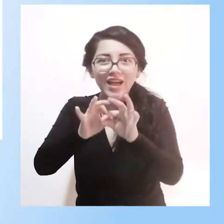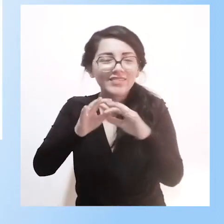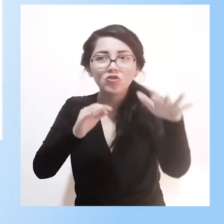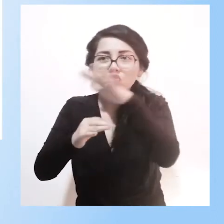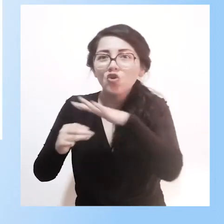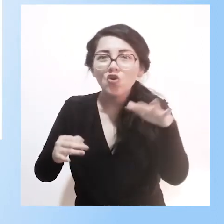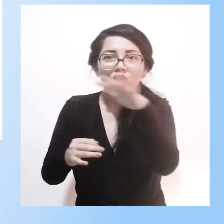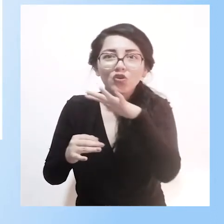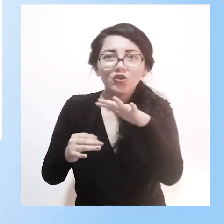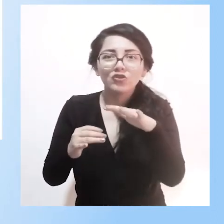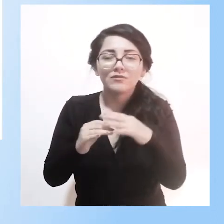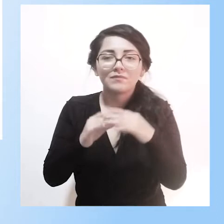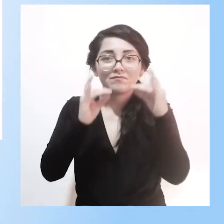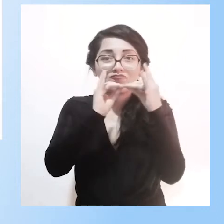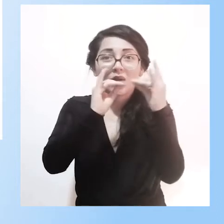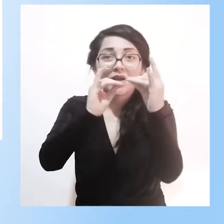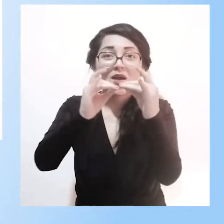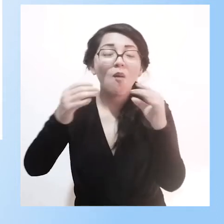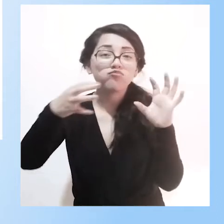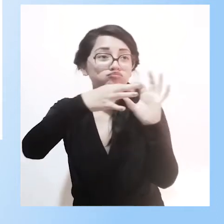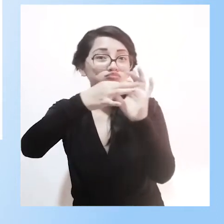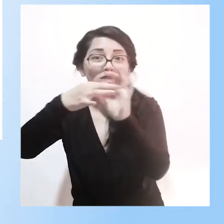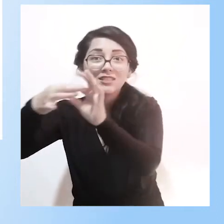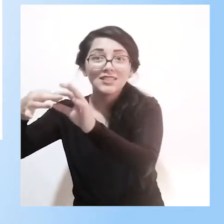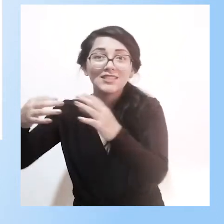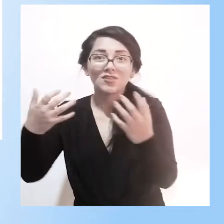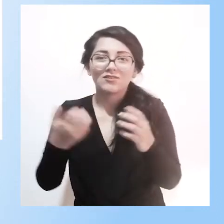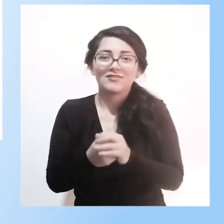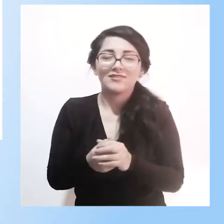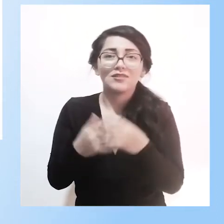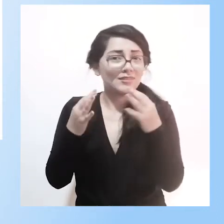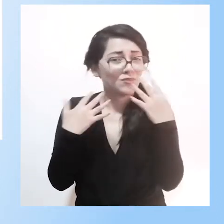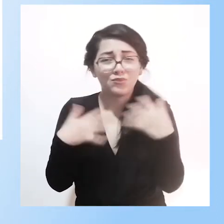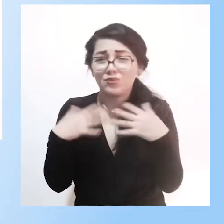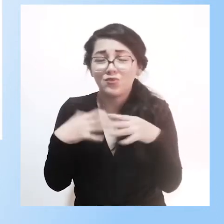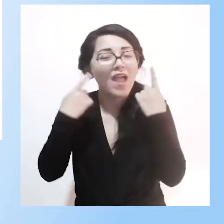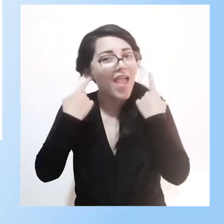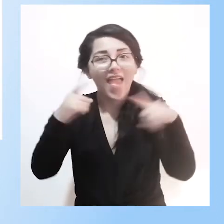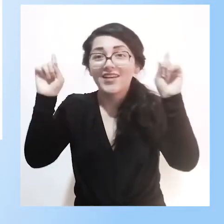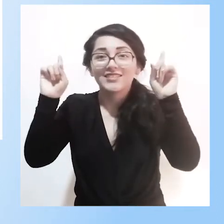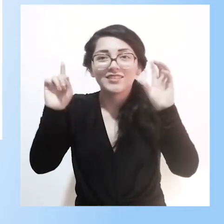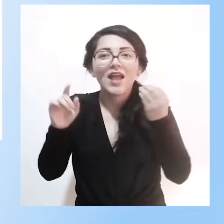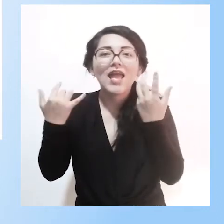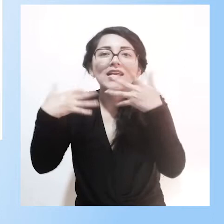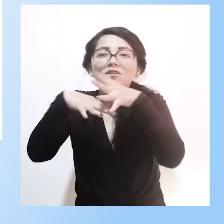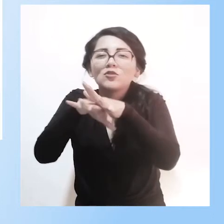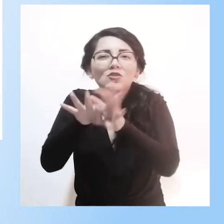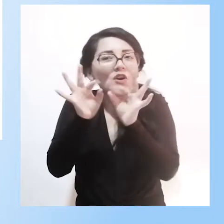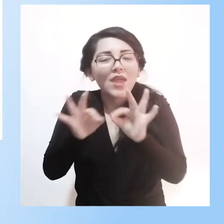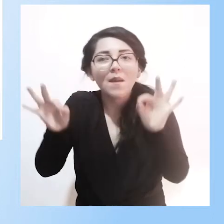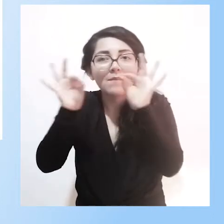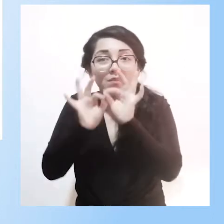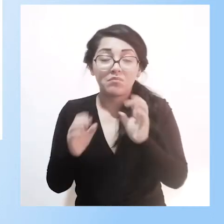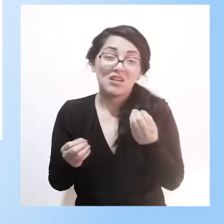Esto para nosotros ha sido espectacular, es una experiencia de inclusión muy importante, porque la